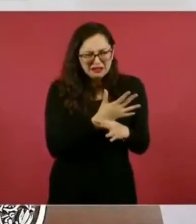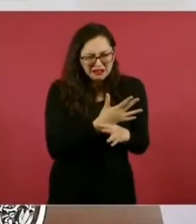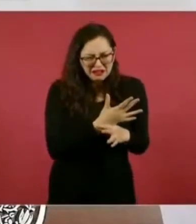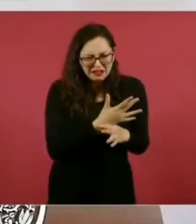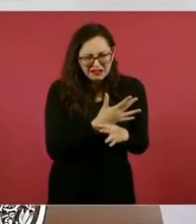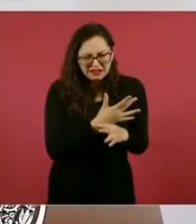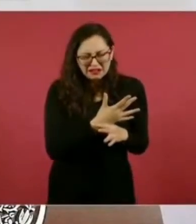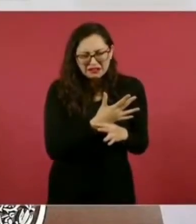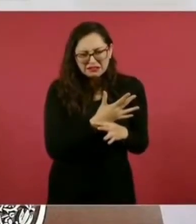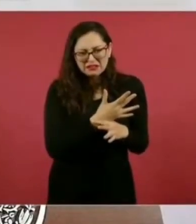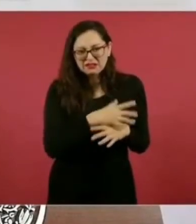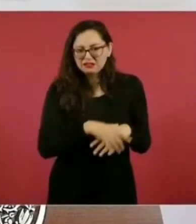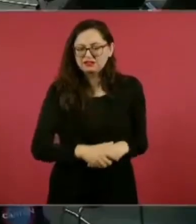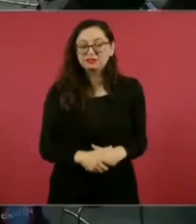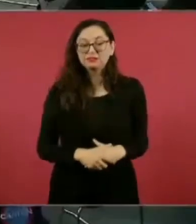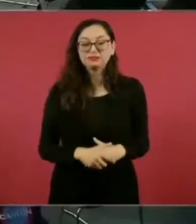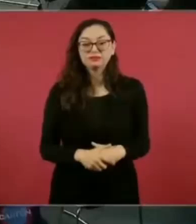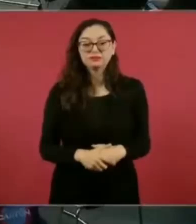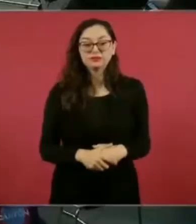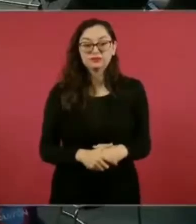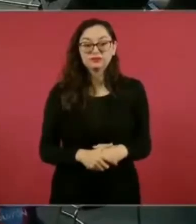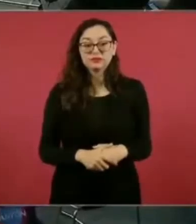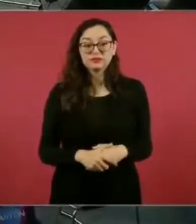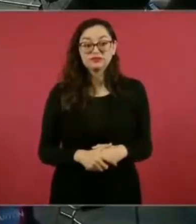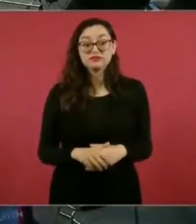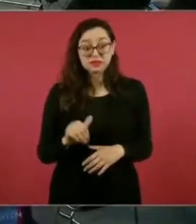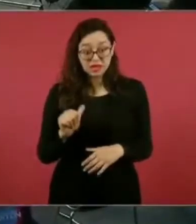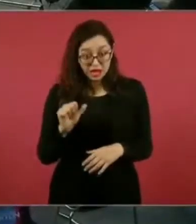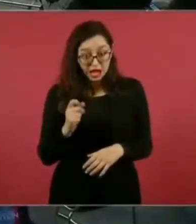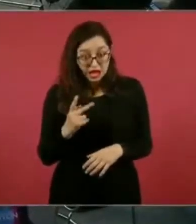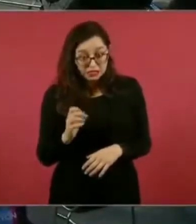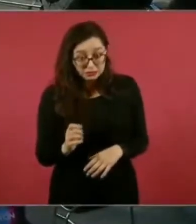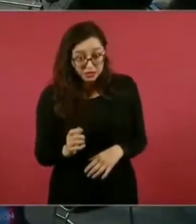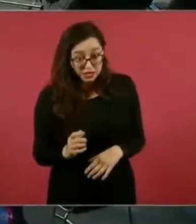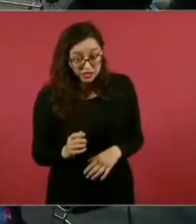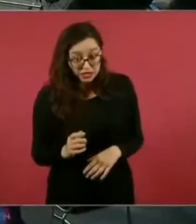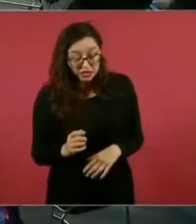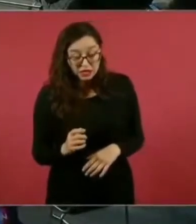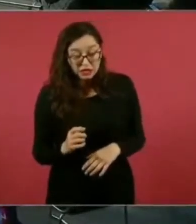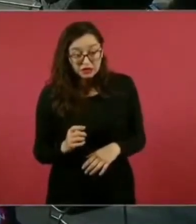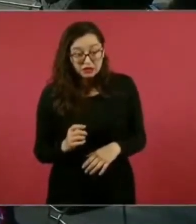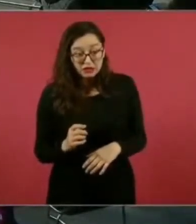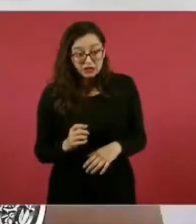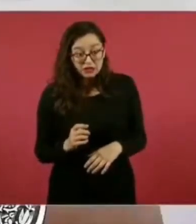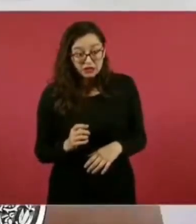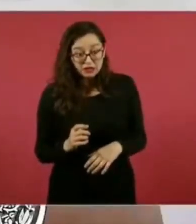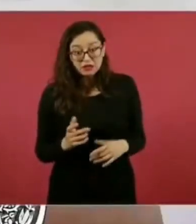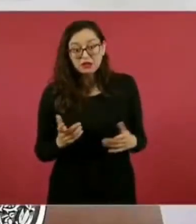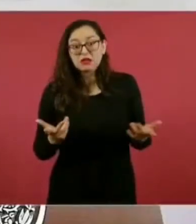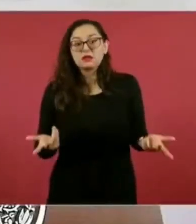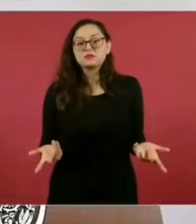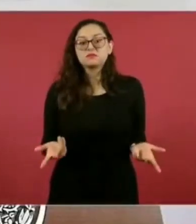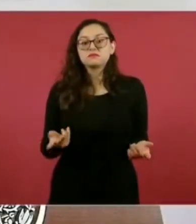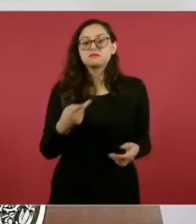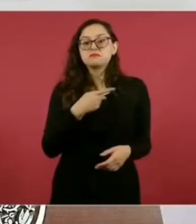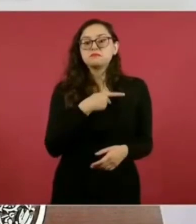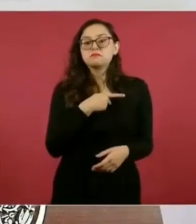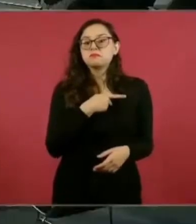¿quién dijo eso? Aspe, que la pobreza era un mito genial.